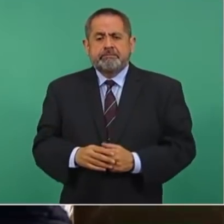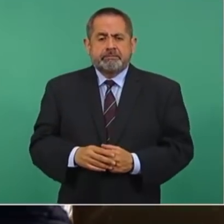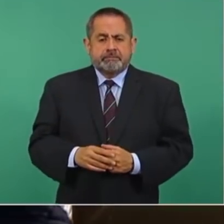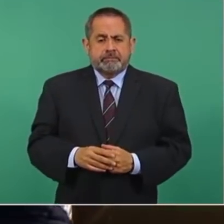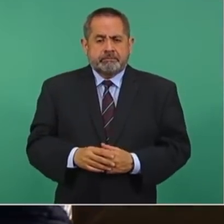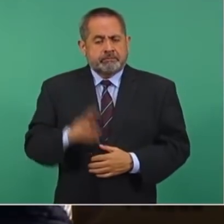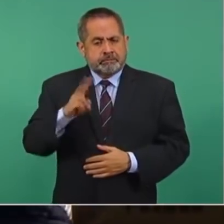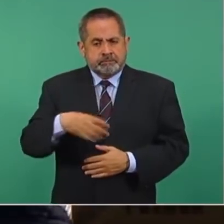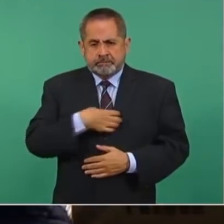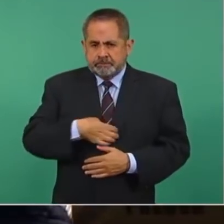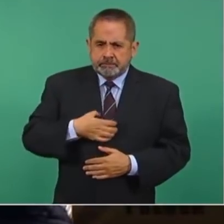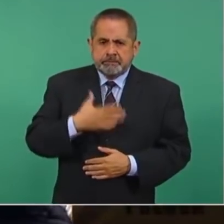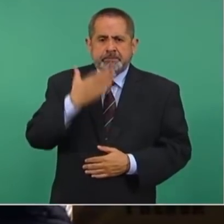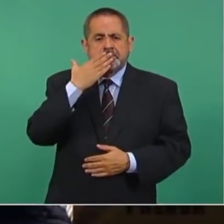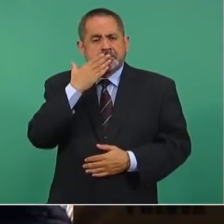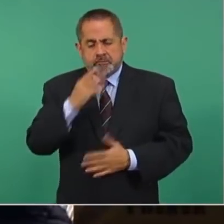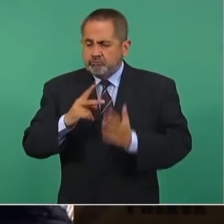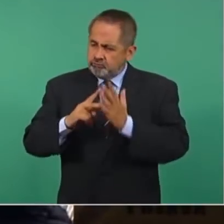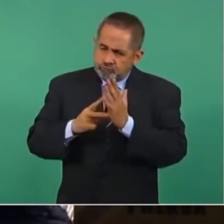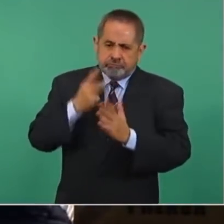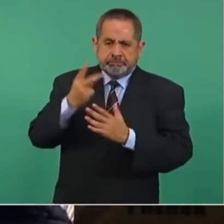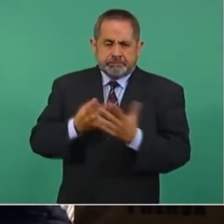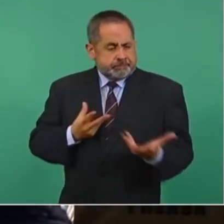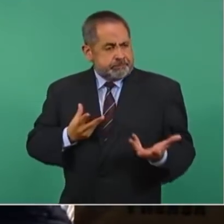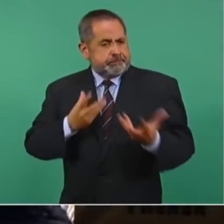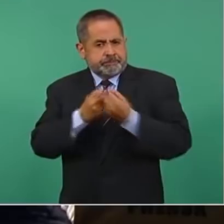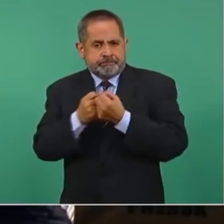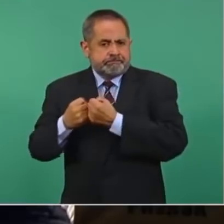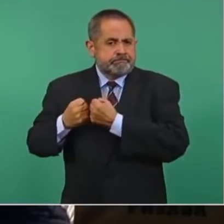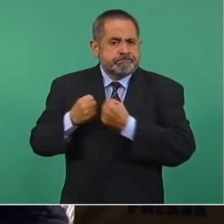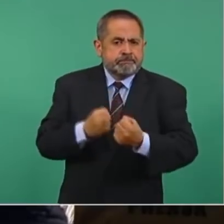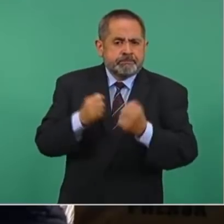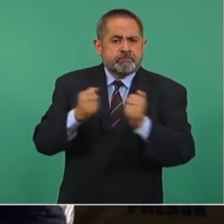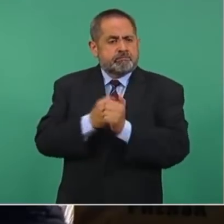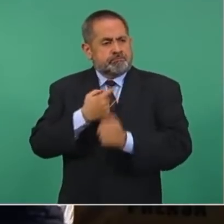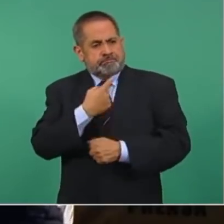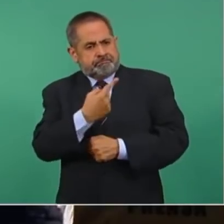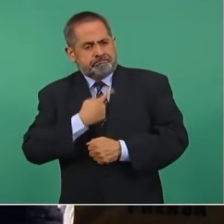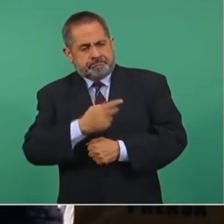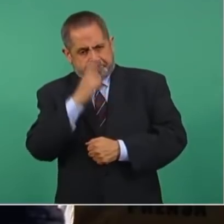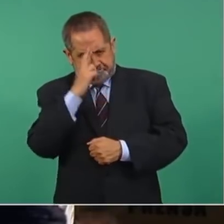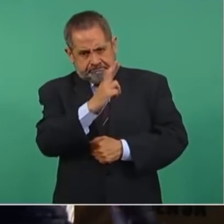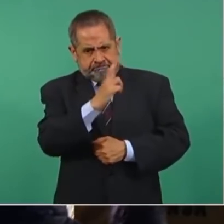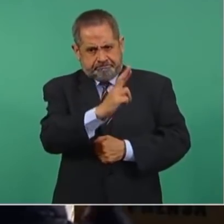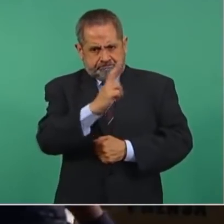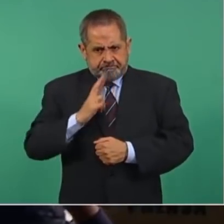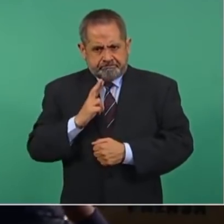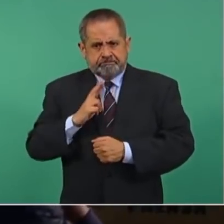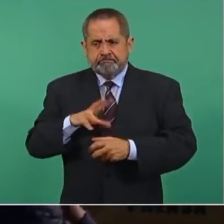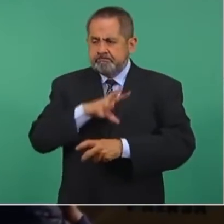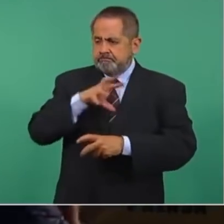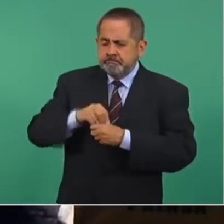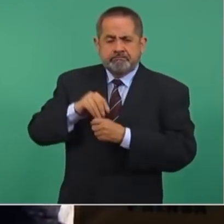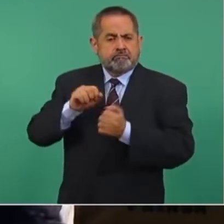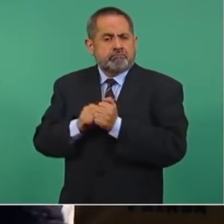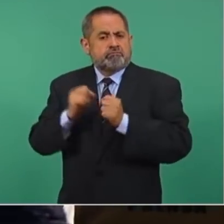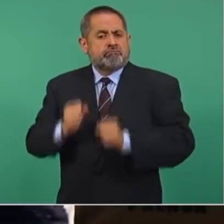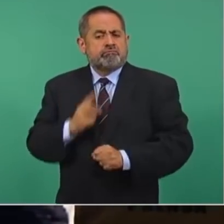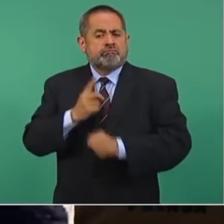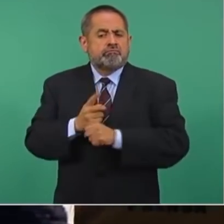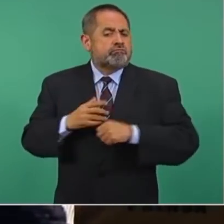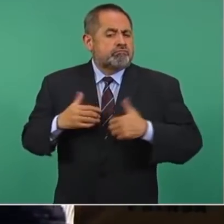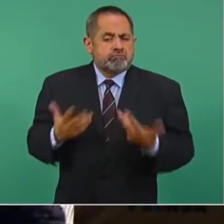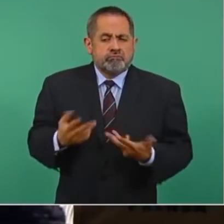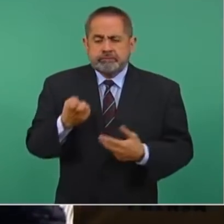Me complace ver una reanudación robusta y respetuosa de nuestra asociación en el área de seguridad, que es